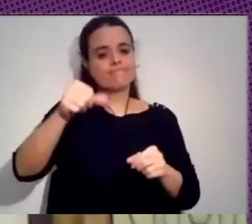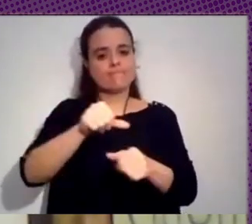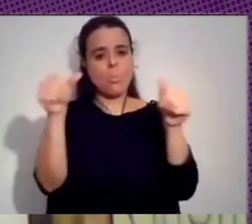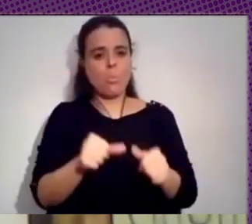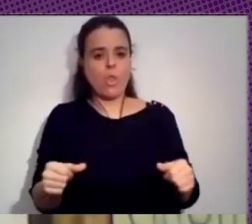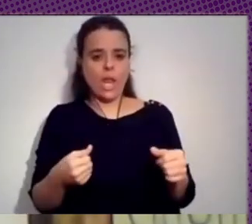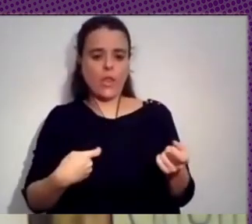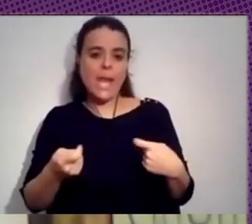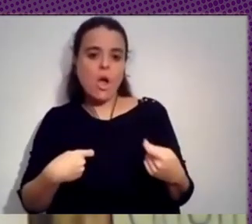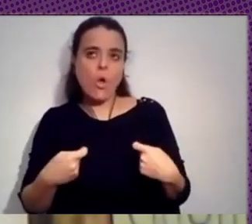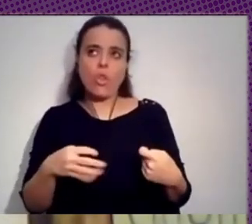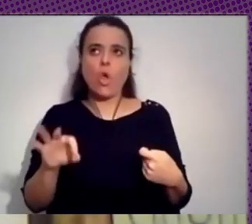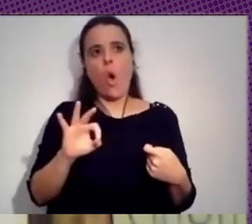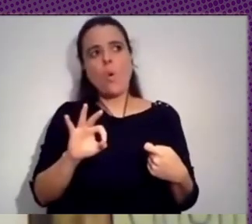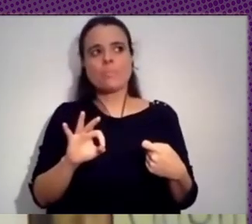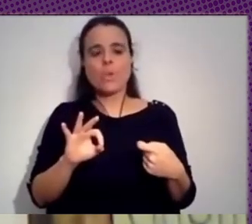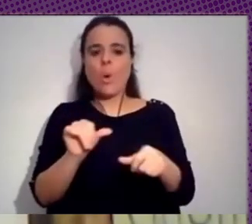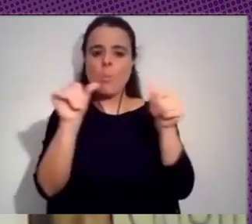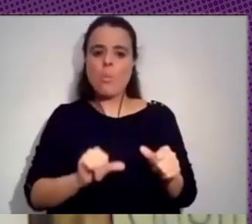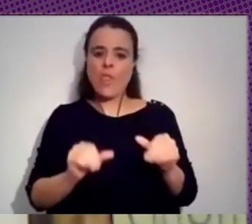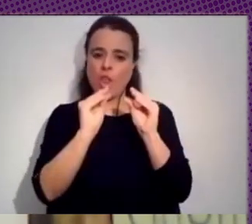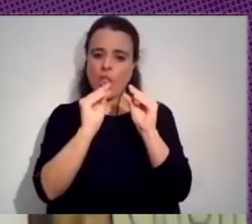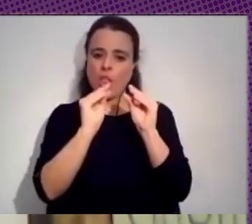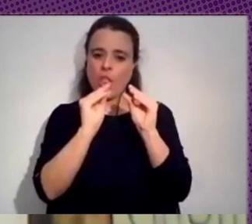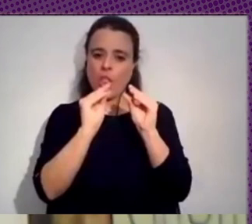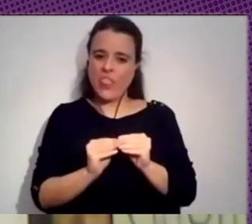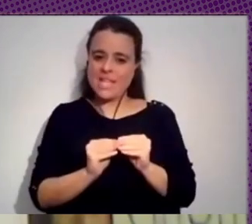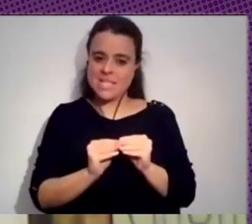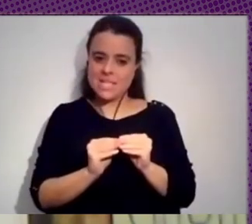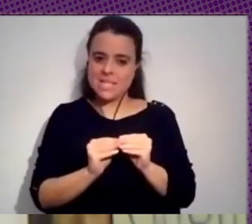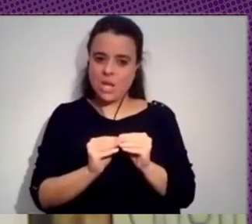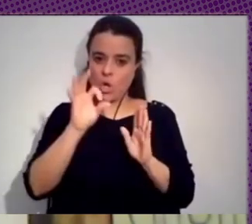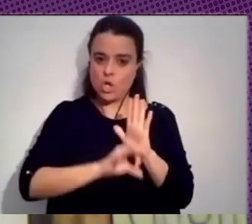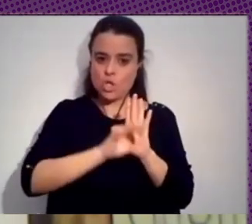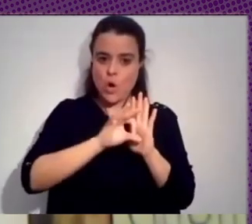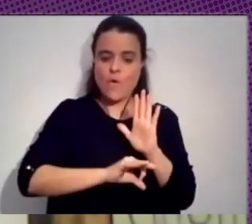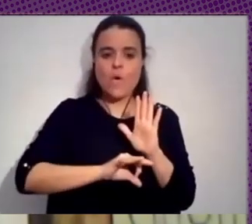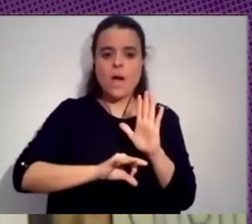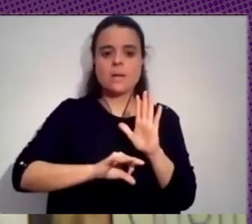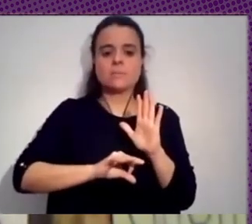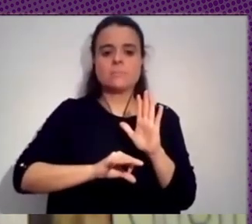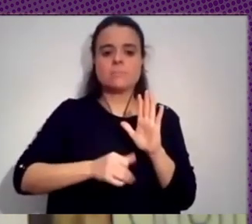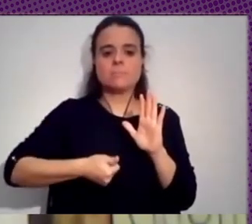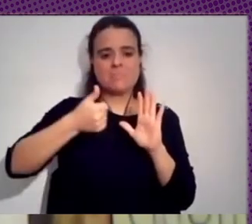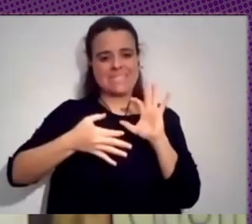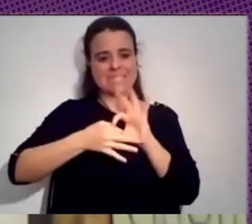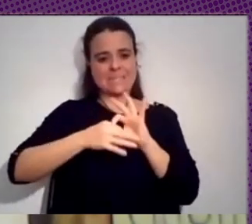o a un modelo de desarrollo de software que a principios éticos vinculados con la libertad de las personas